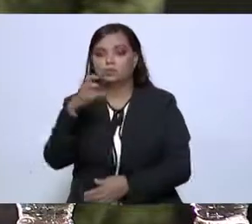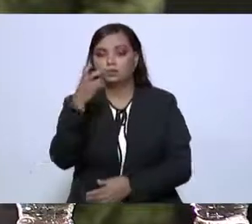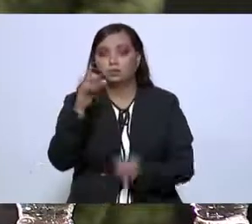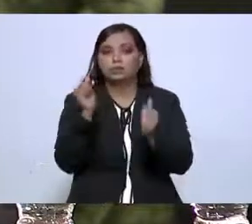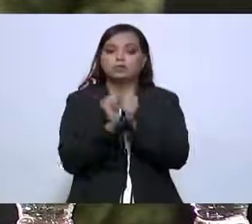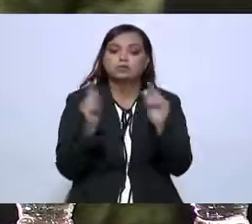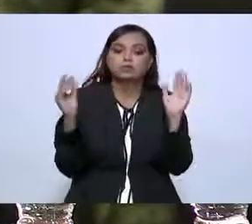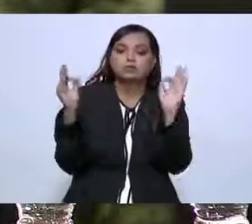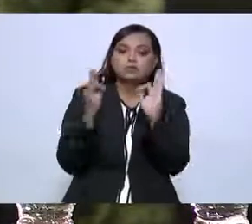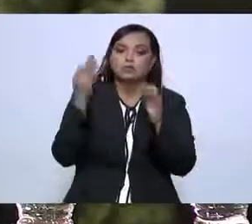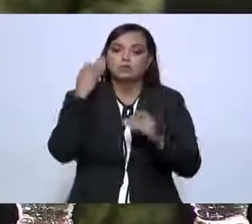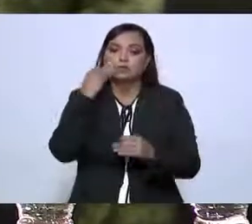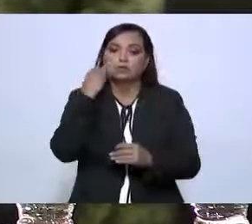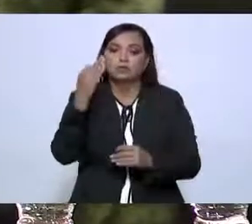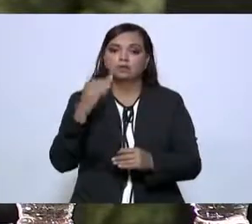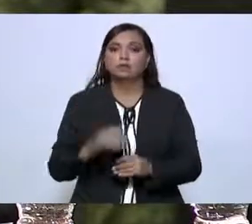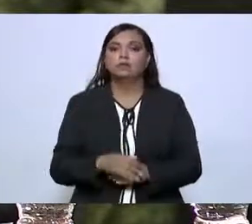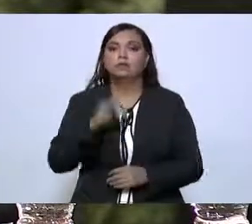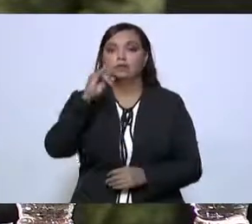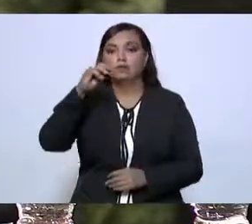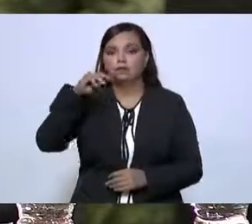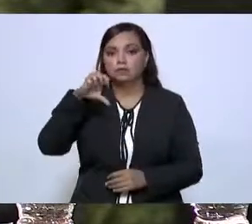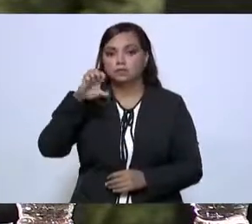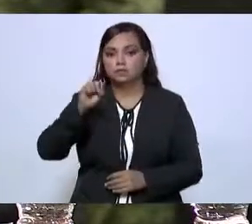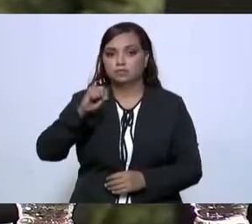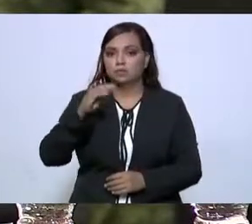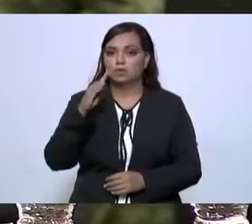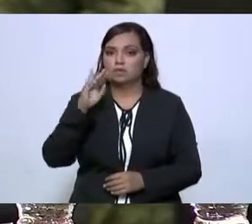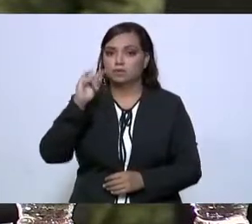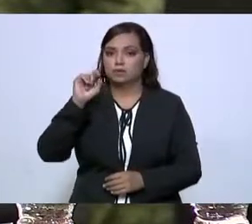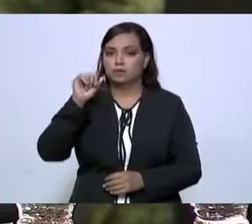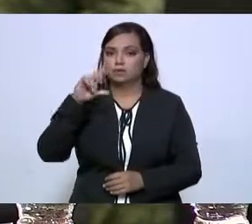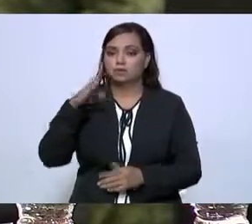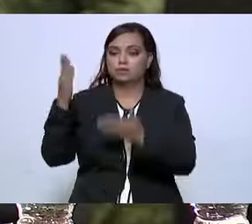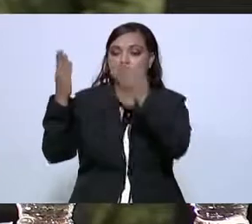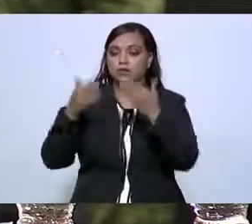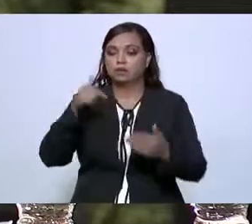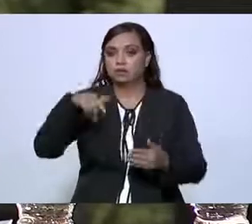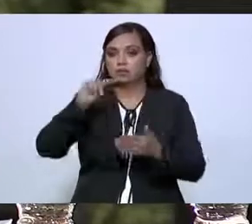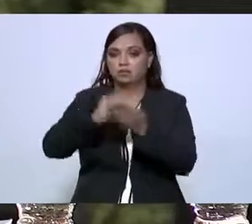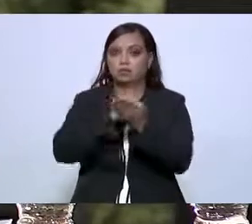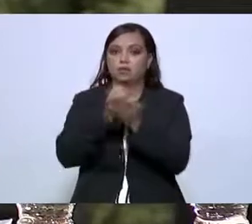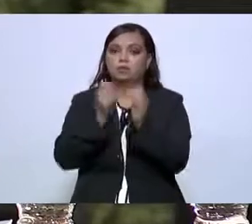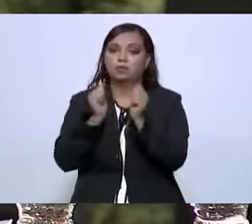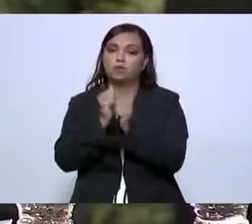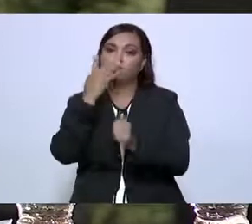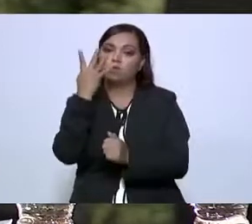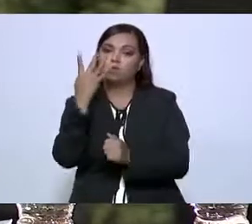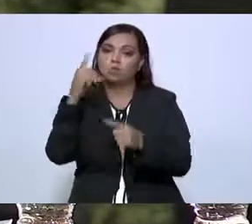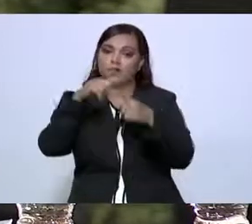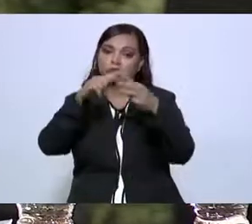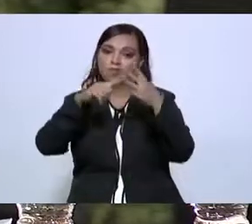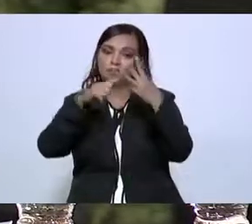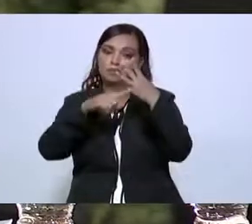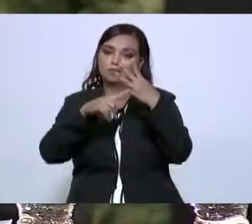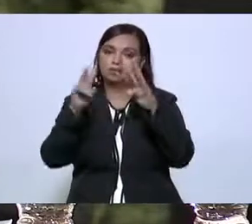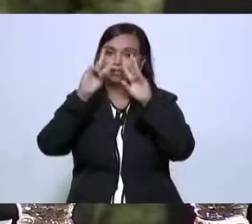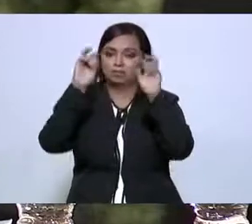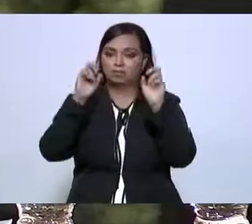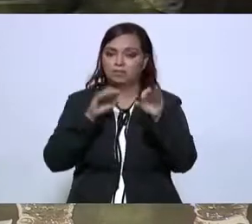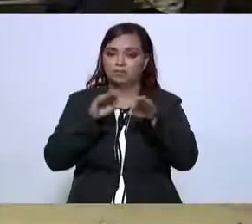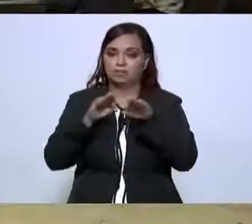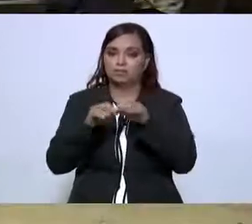en corto tiempo, el modelo del INSS-Bienestar llegará al Estado de Tamaulipas con sus cuatro ejes de acción en